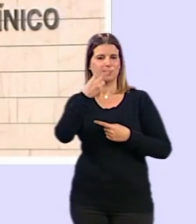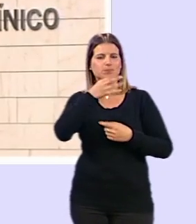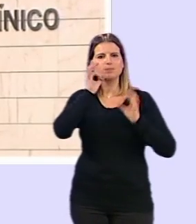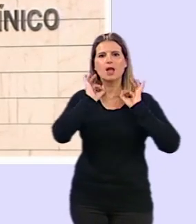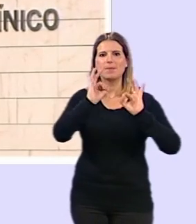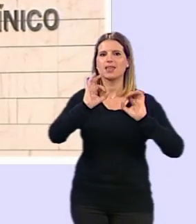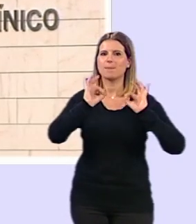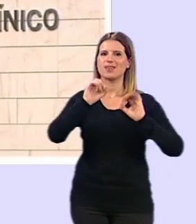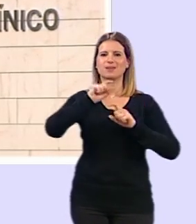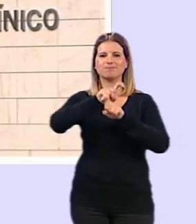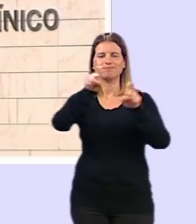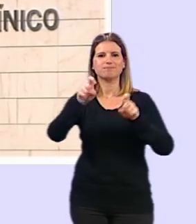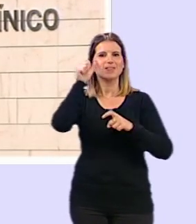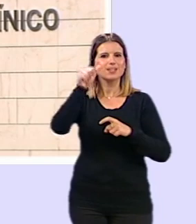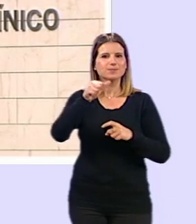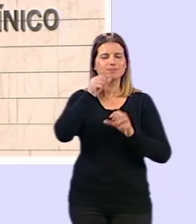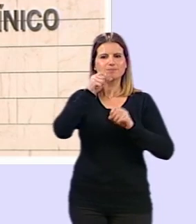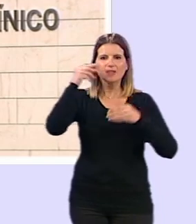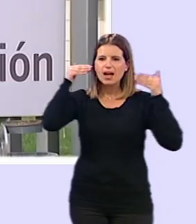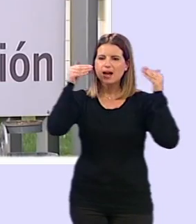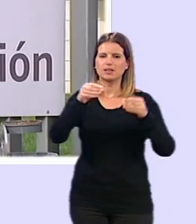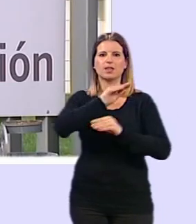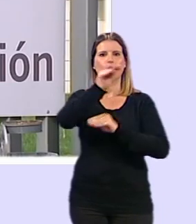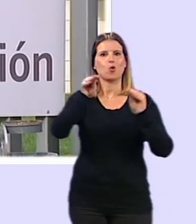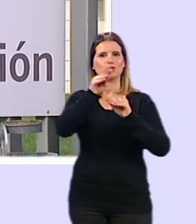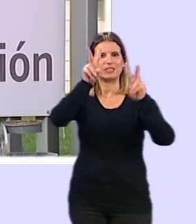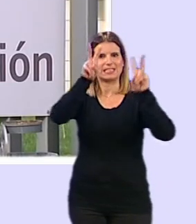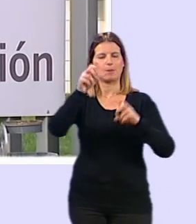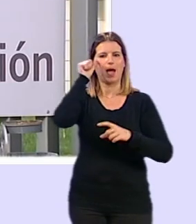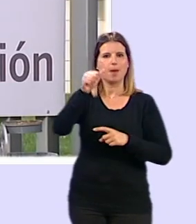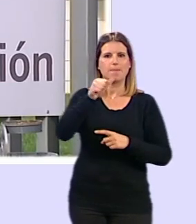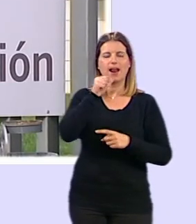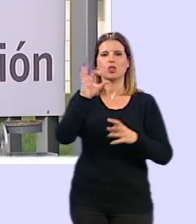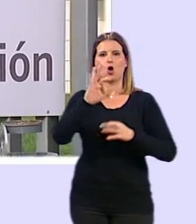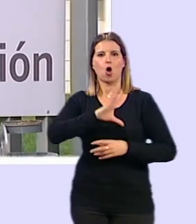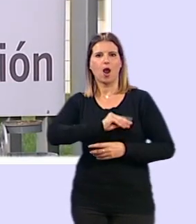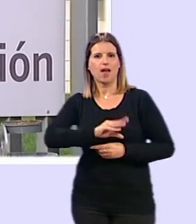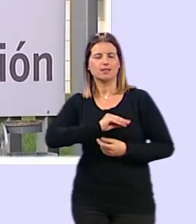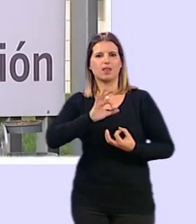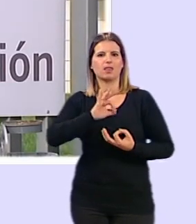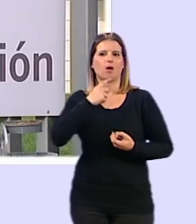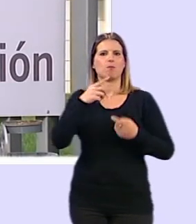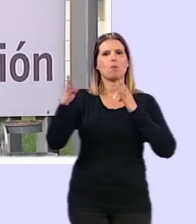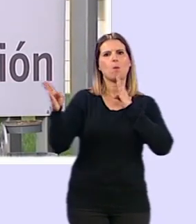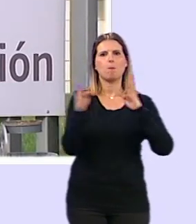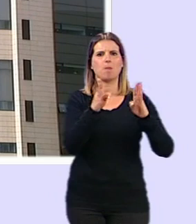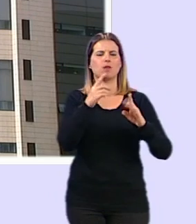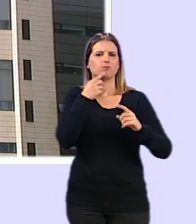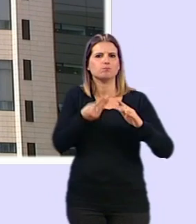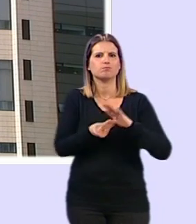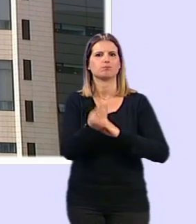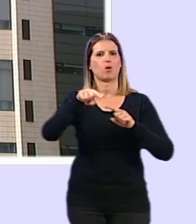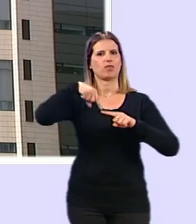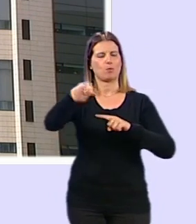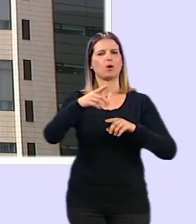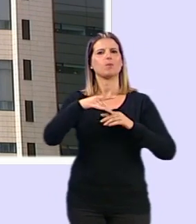servicio de ginecología y obstetricia atienden las consultas sobre el embarazo la lactancia y por perio de las mujeres cuyo seguimiento se